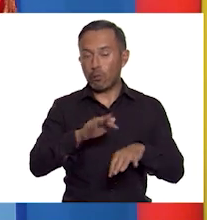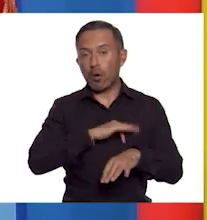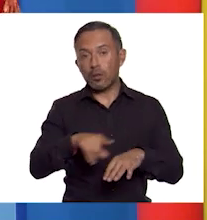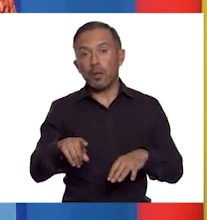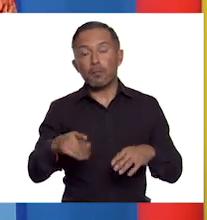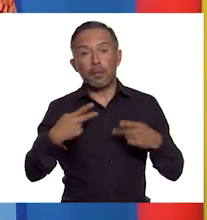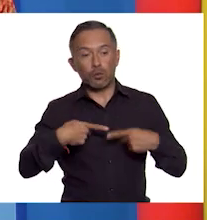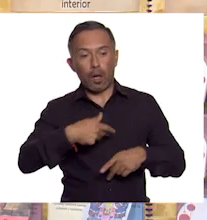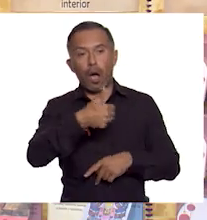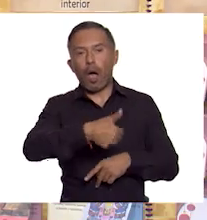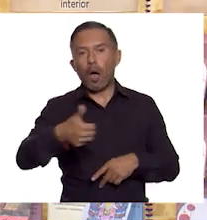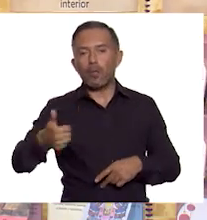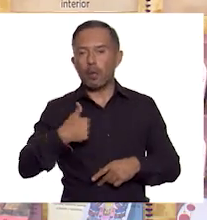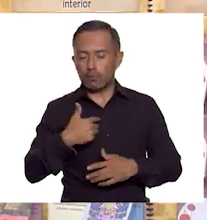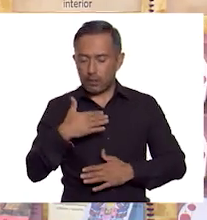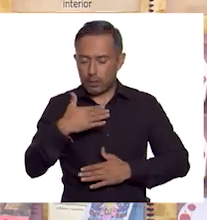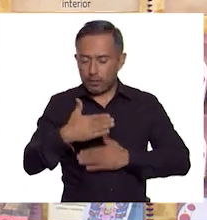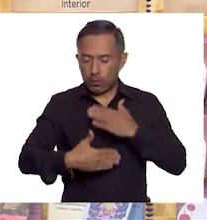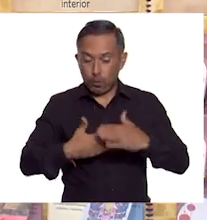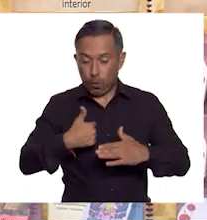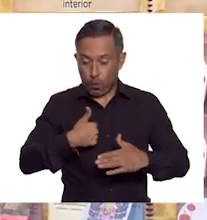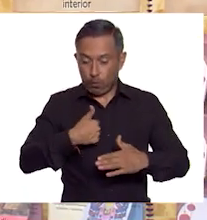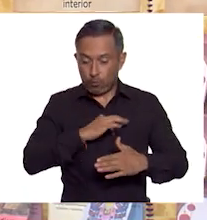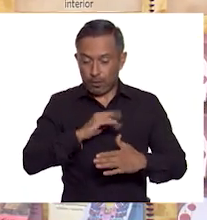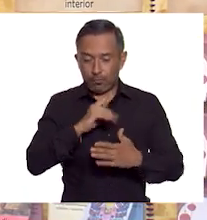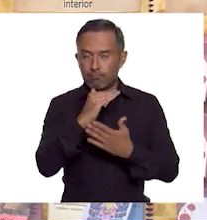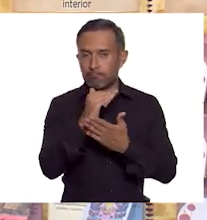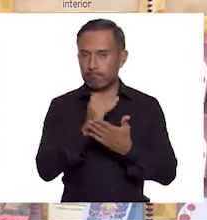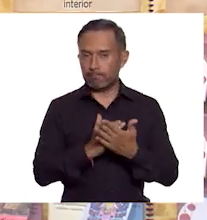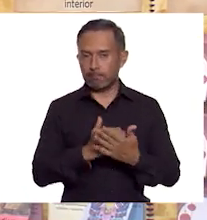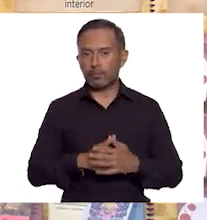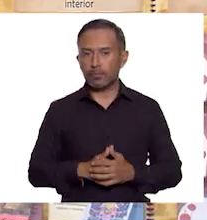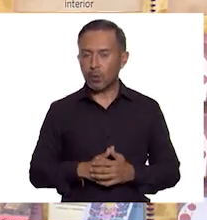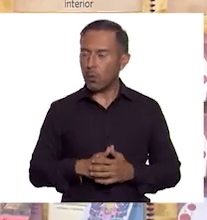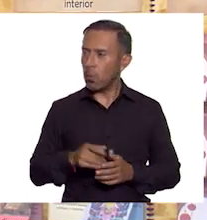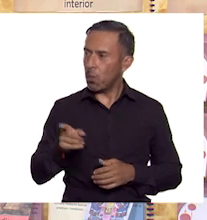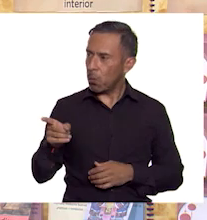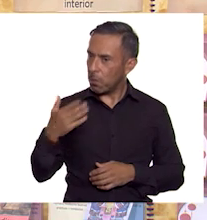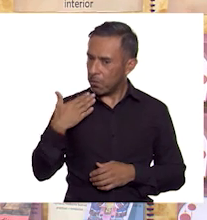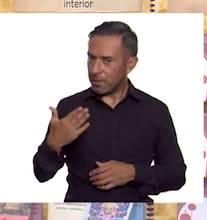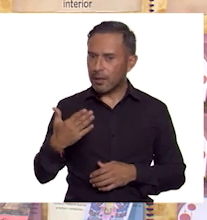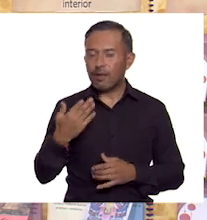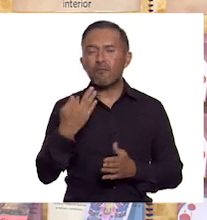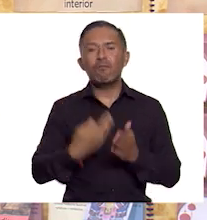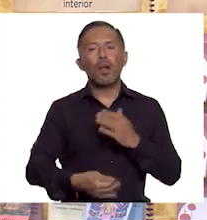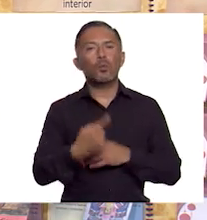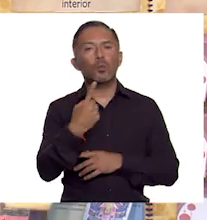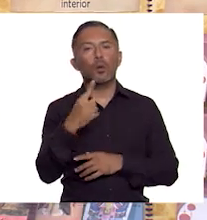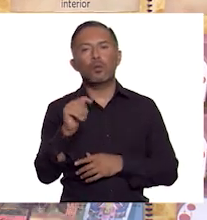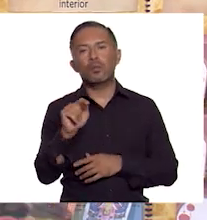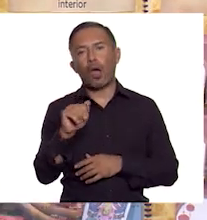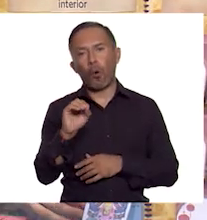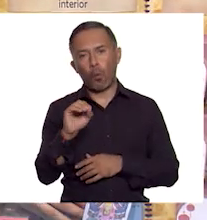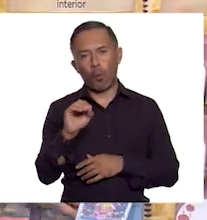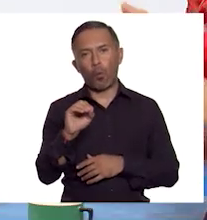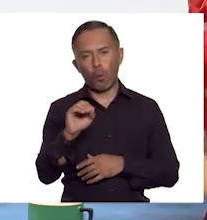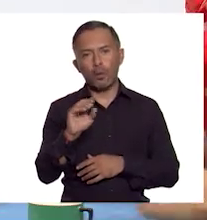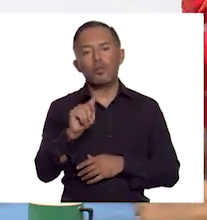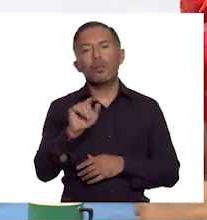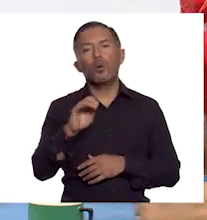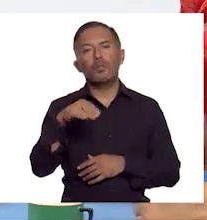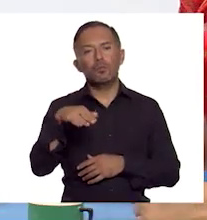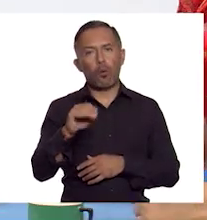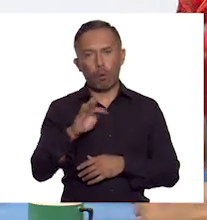individual. muy bien. Ya solo nos resta revisar el taoísmo. ¿Puedo levantar la pestaña? Claro, claro.